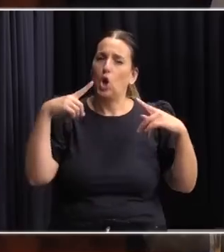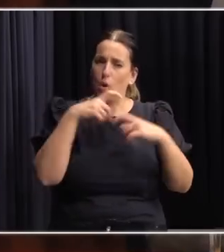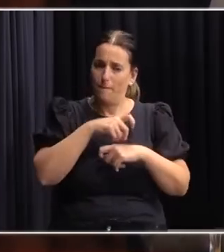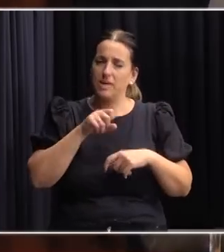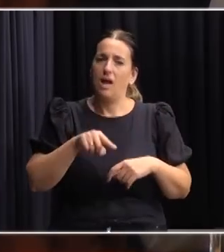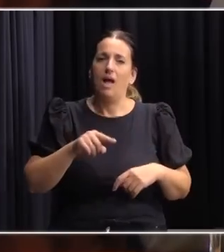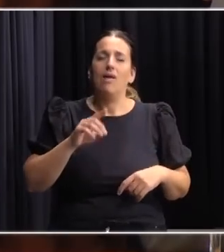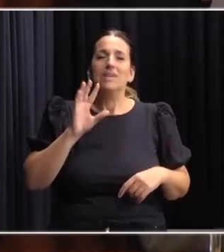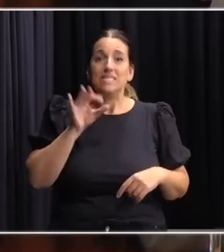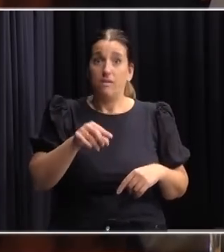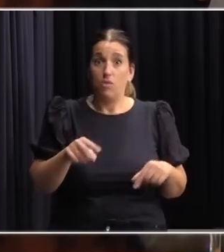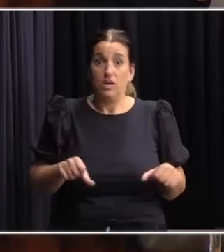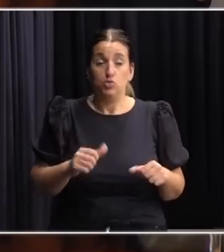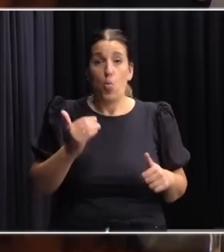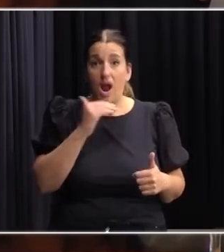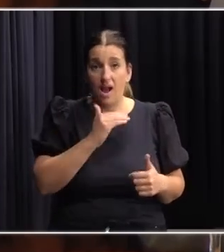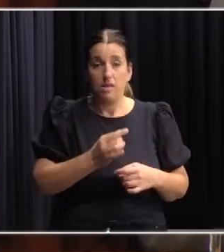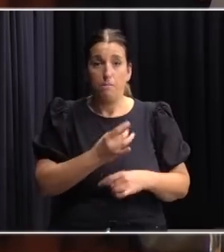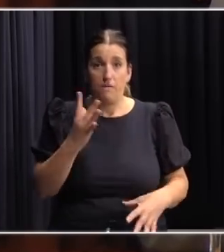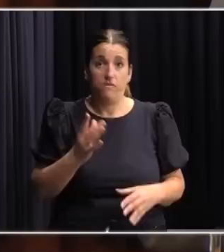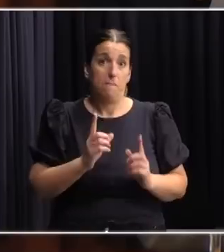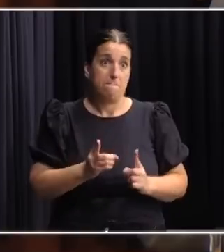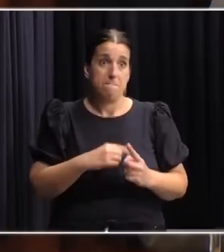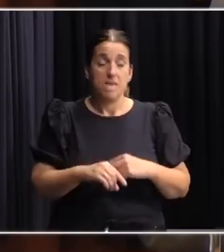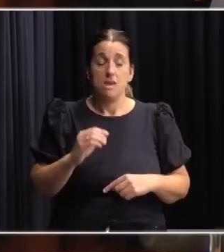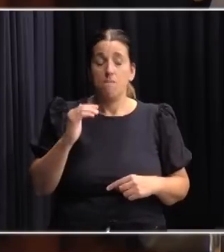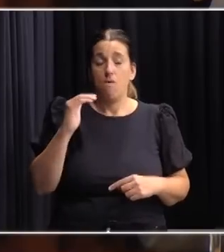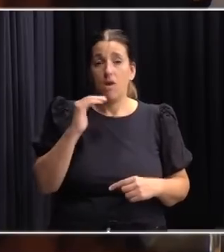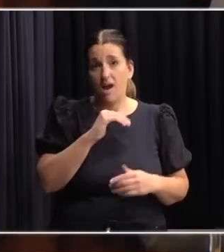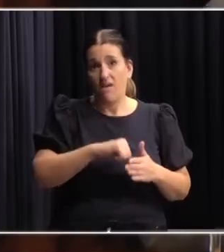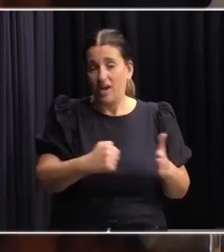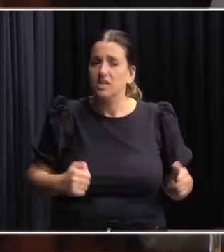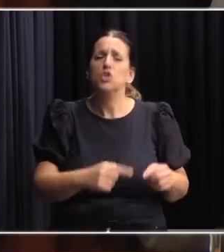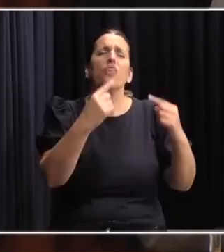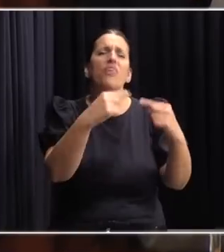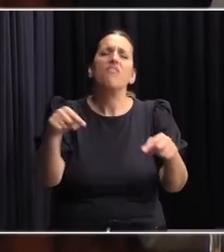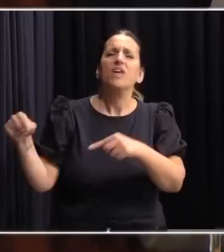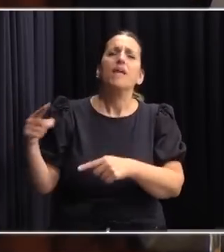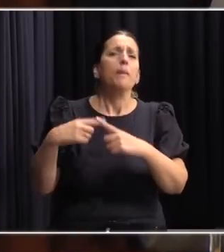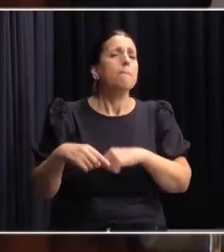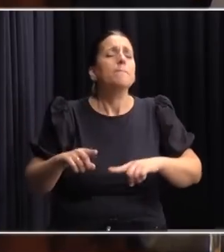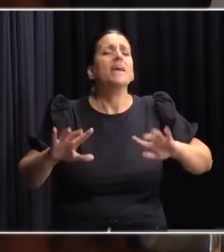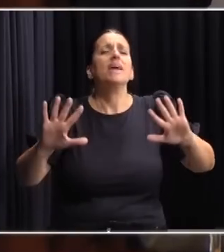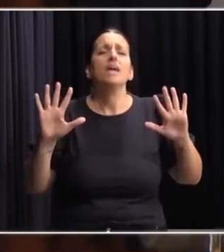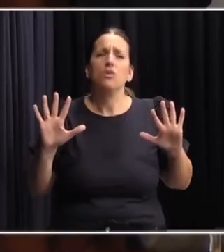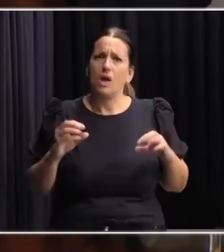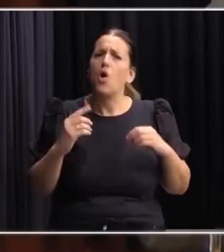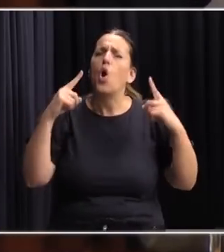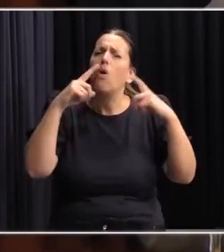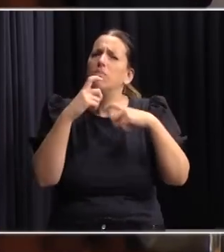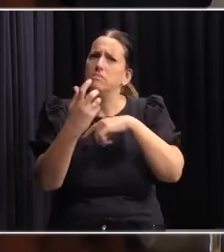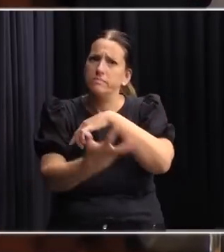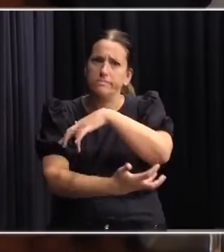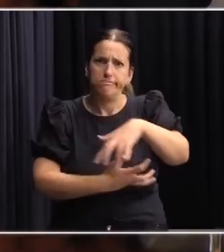trayectoria tanto de la caja de profesionales como de la caja bancaria, si bien son distintas, están muy complicadas